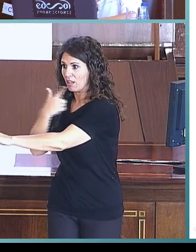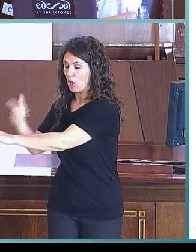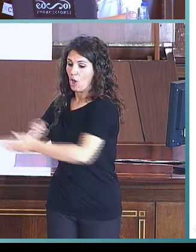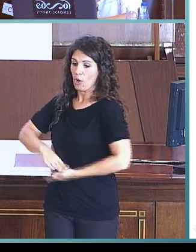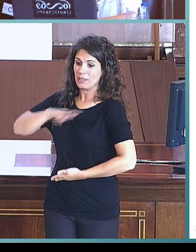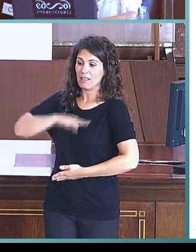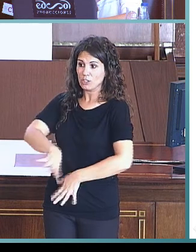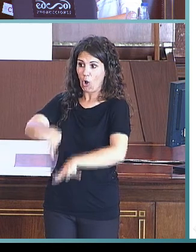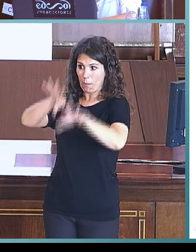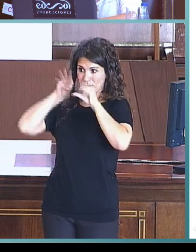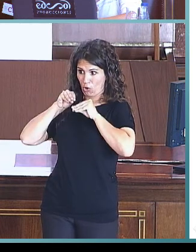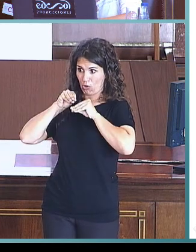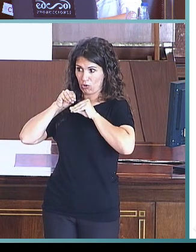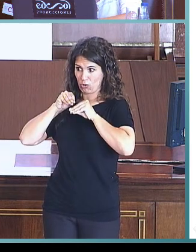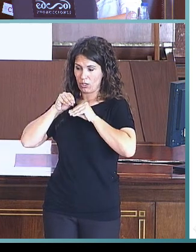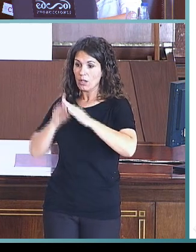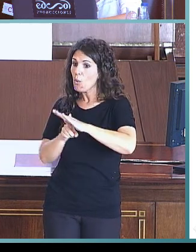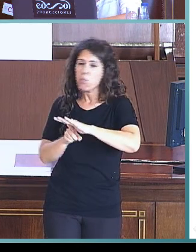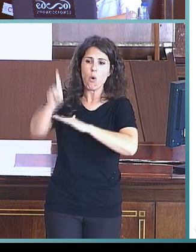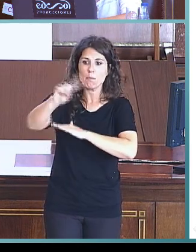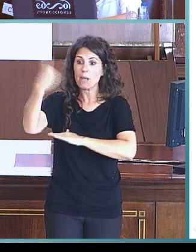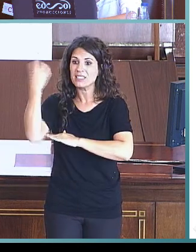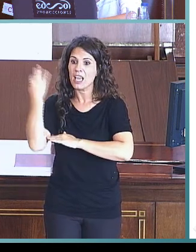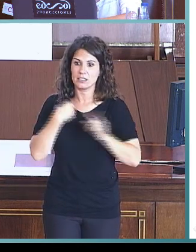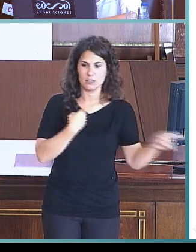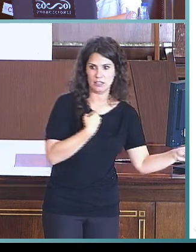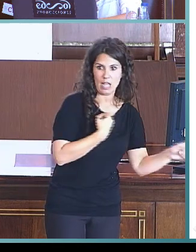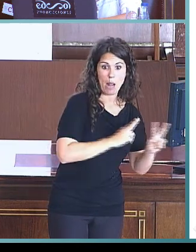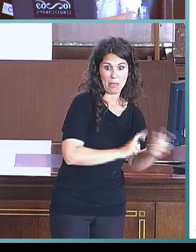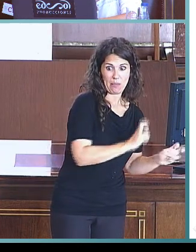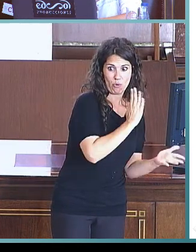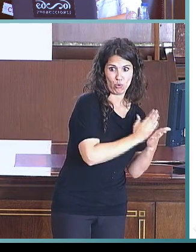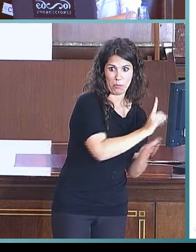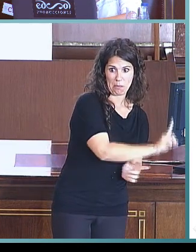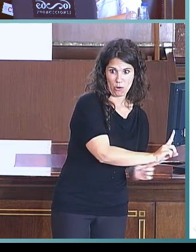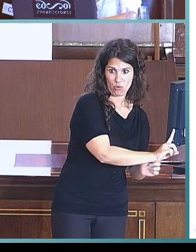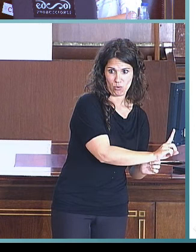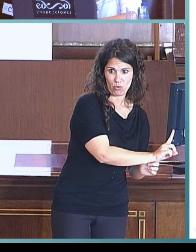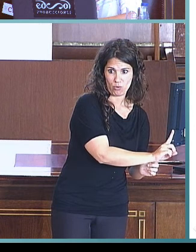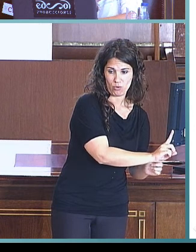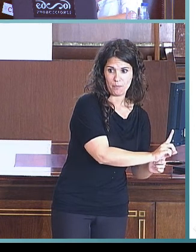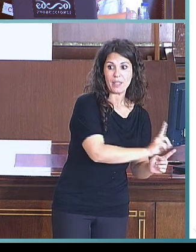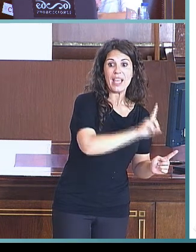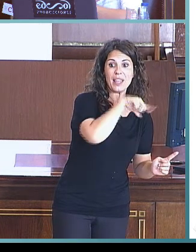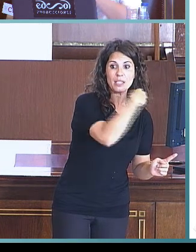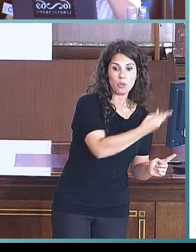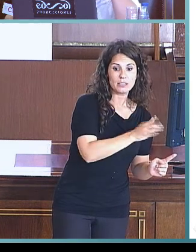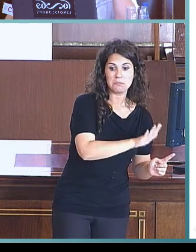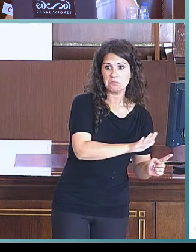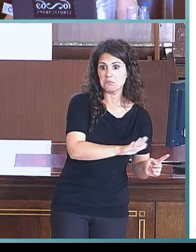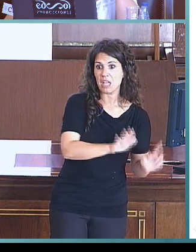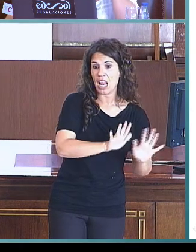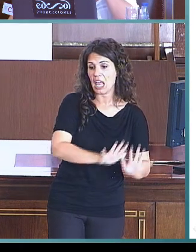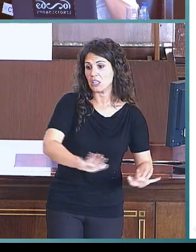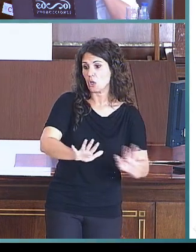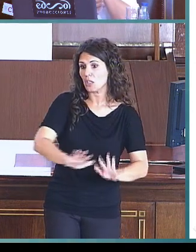de comprensión se desarrollan fundamentalmente al principio, en los primeros momentos, y luego siguen un desarrollo un poco más lento.